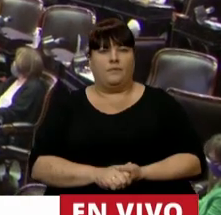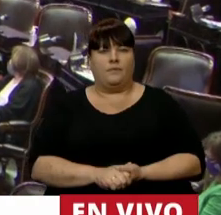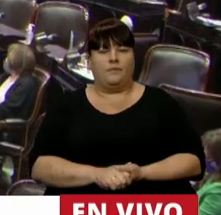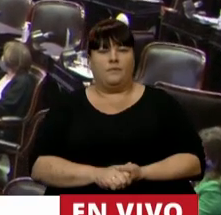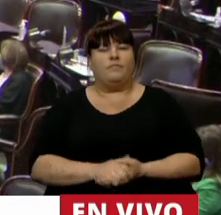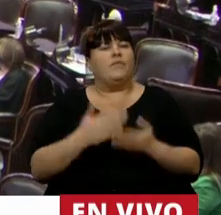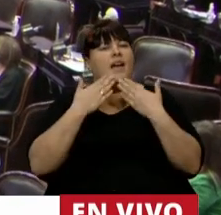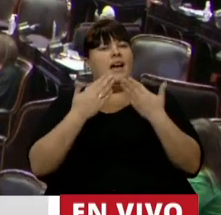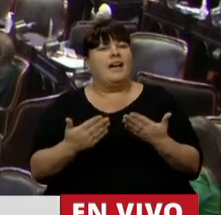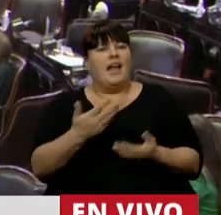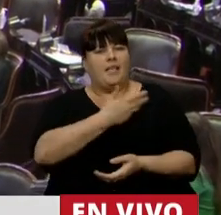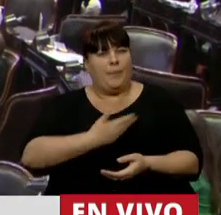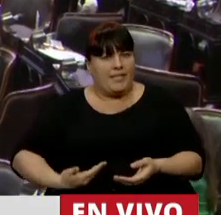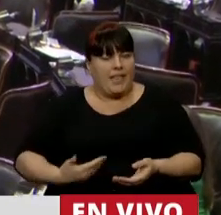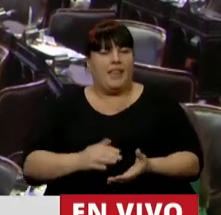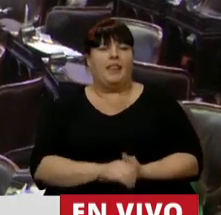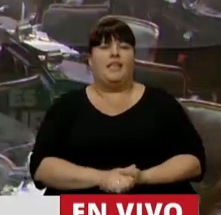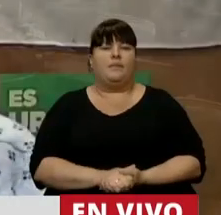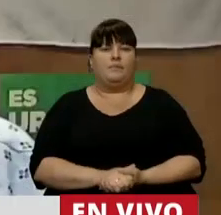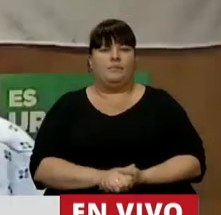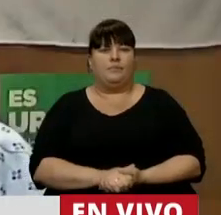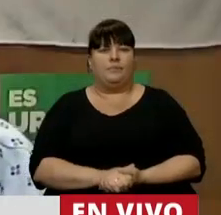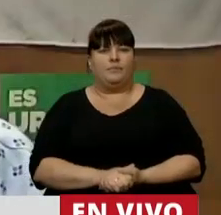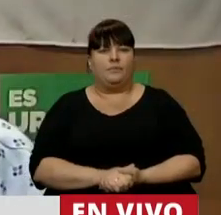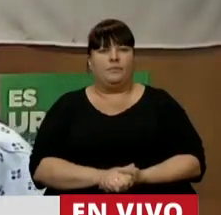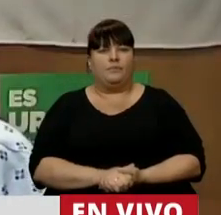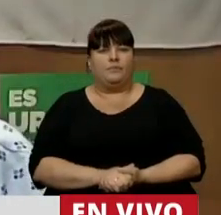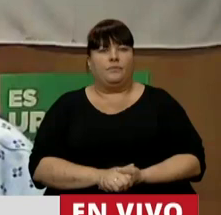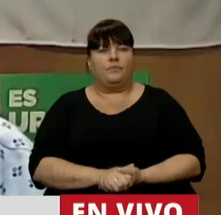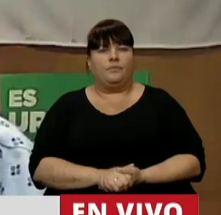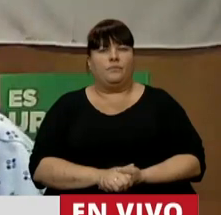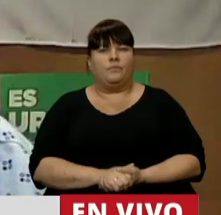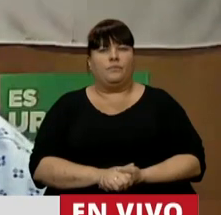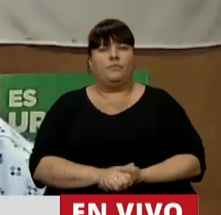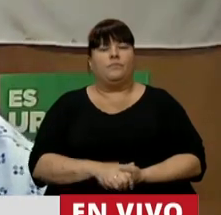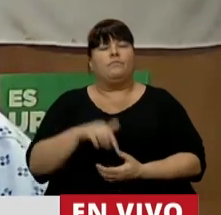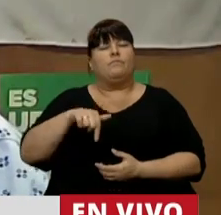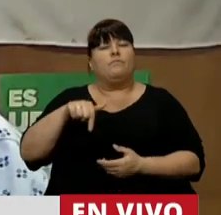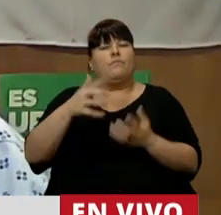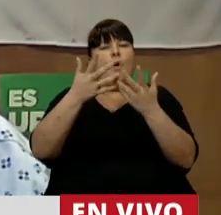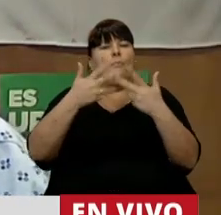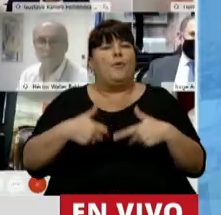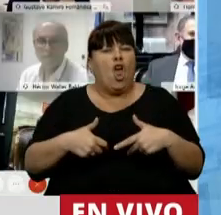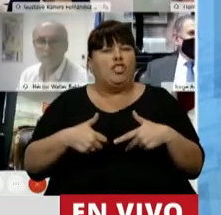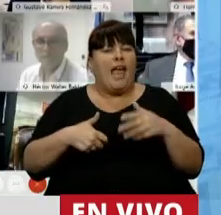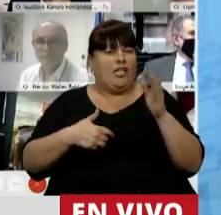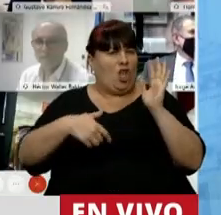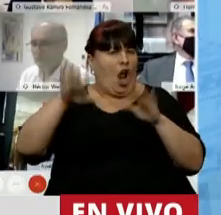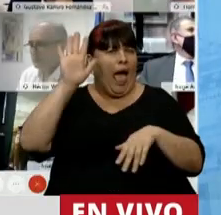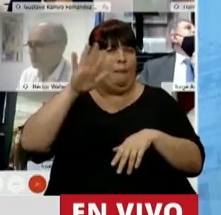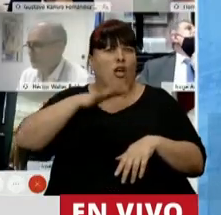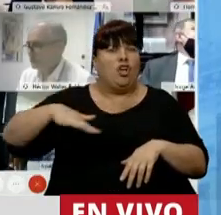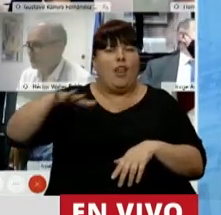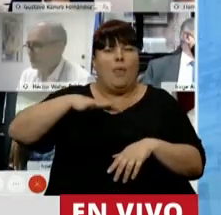Gracias, señor Presidente. Estamos frente a un proyecto que amplios sectores de nuestro